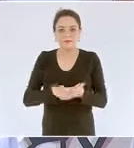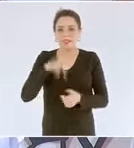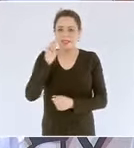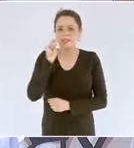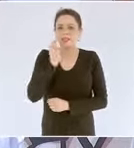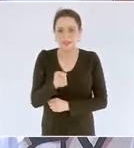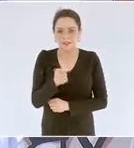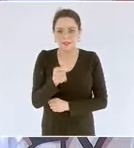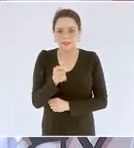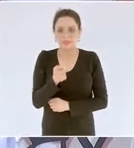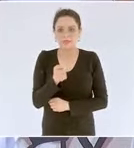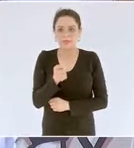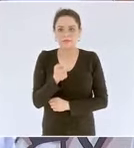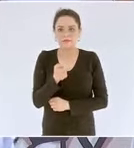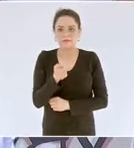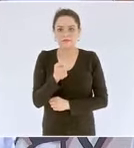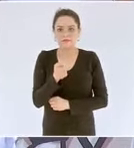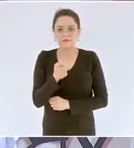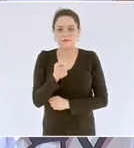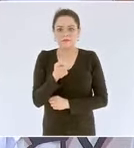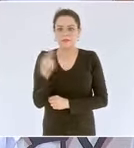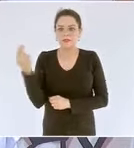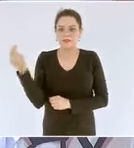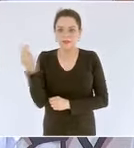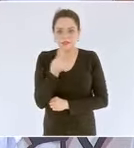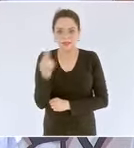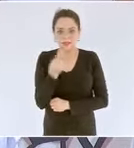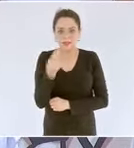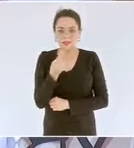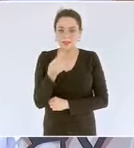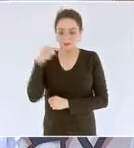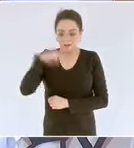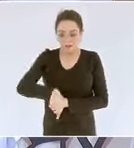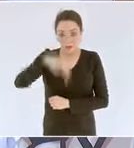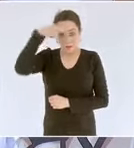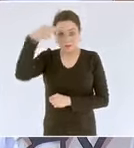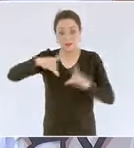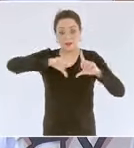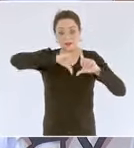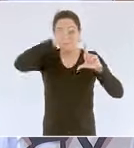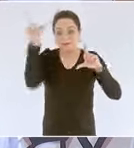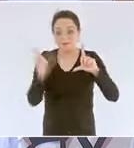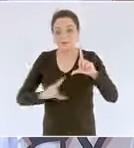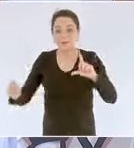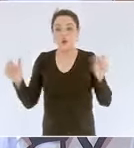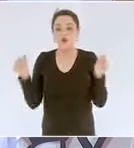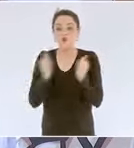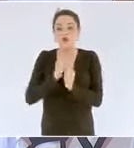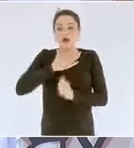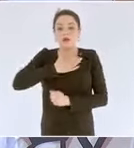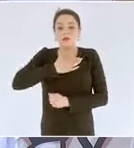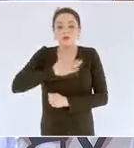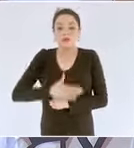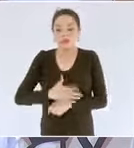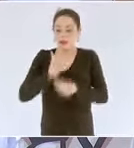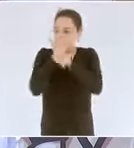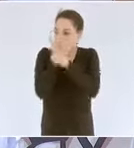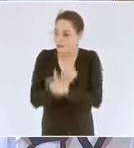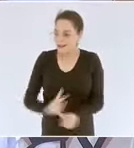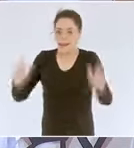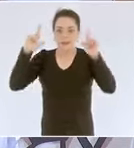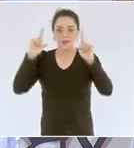de una patria más libre más justa más democrática